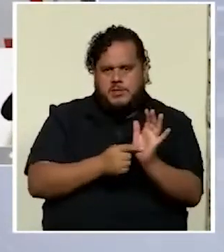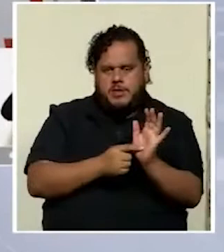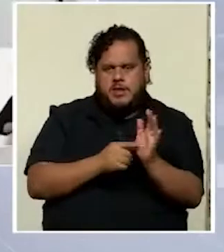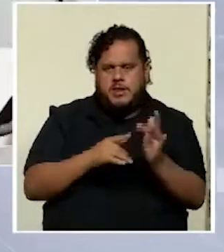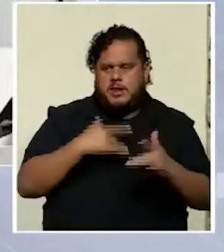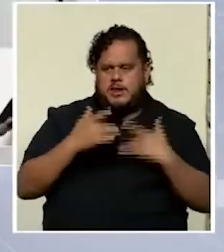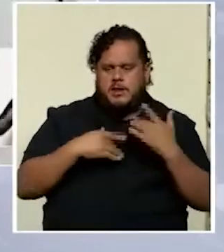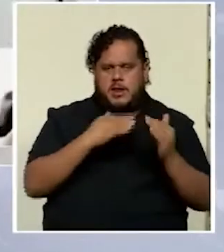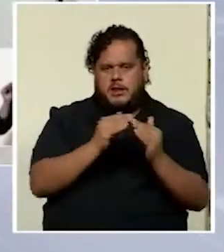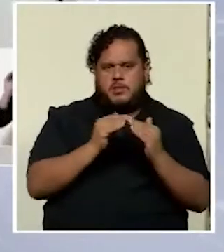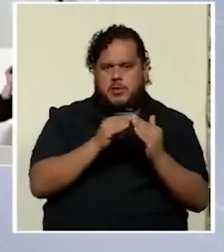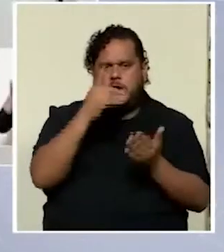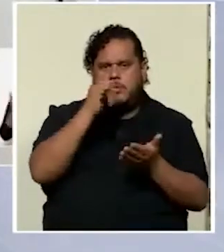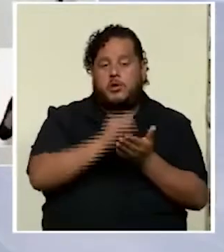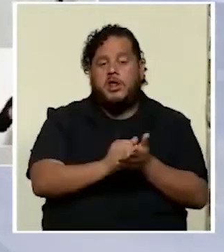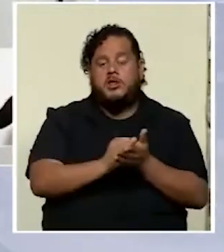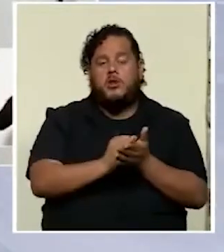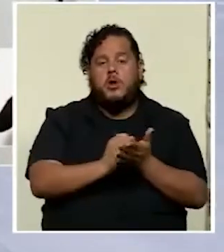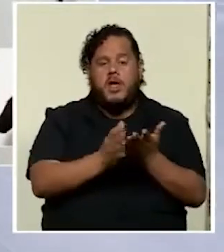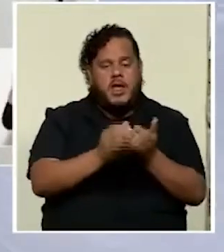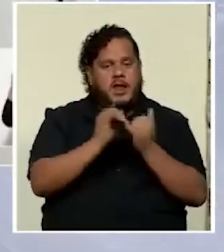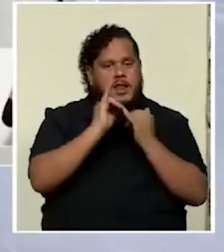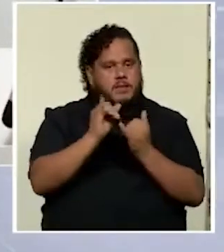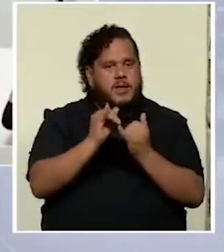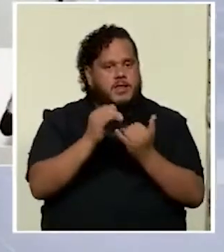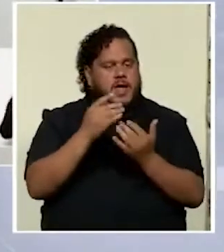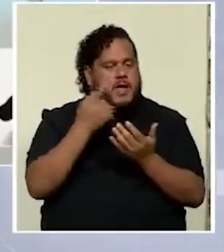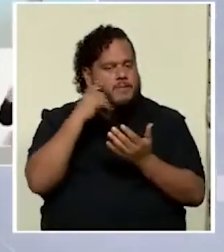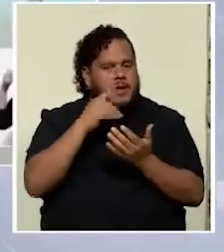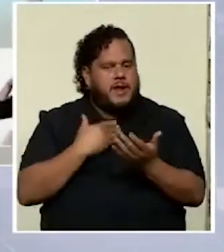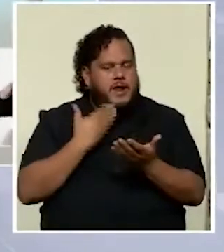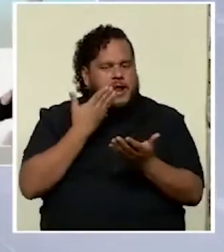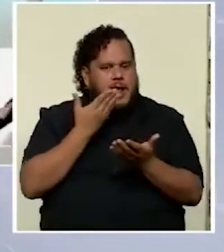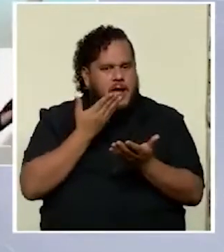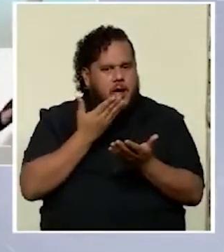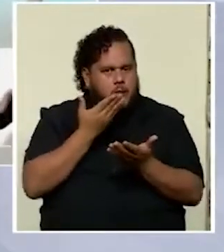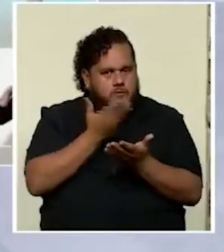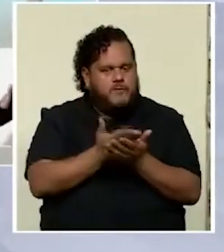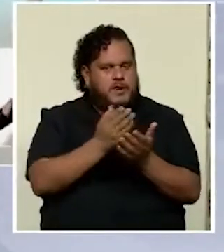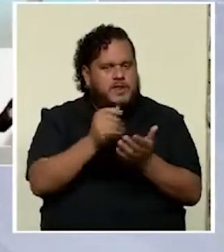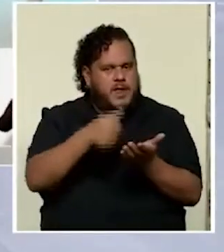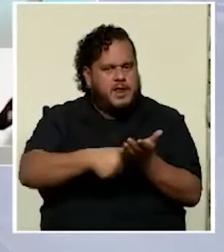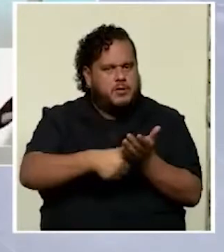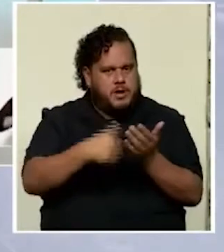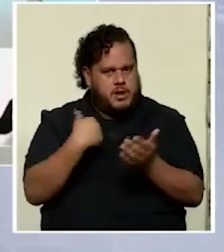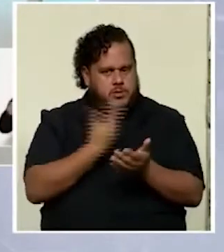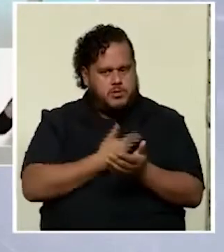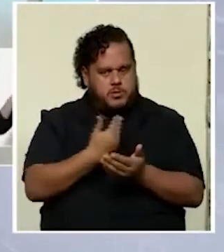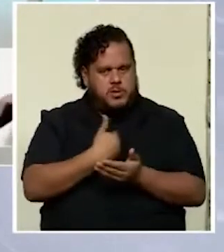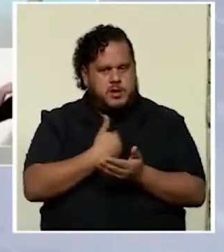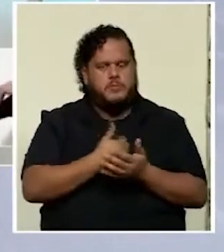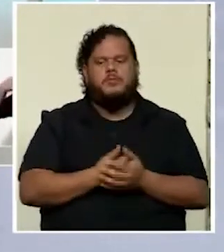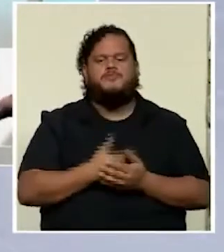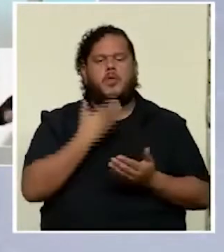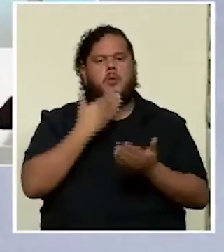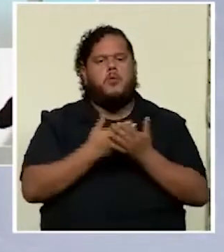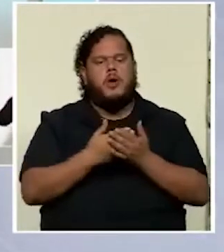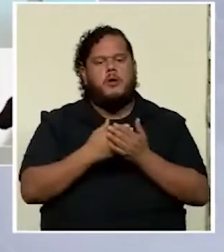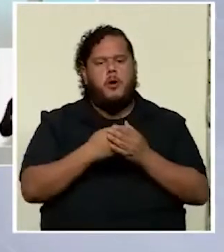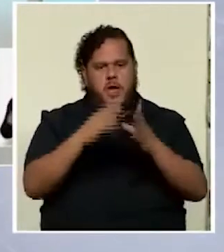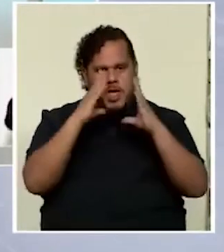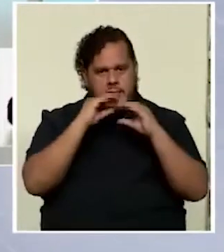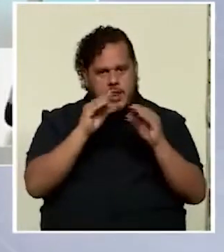de la población y por tanto en la demanda ante la oferta electoral que tenemos bueno decíamos en el último informe Álvaro que era muy